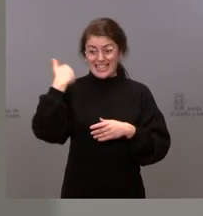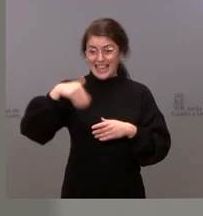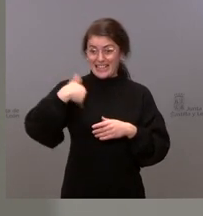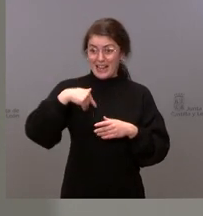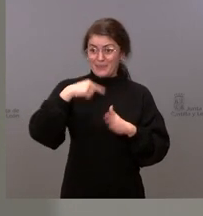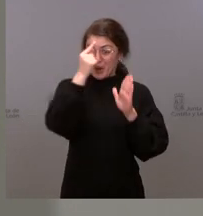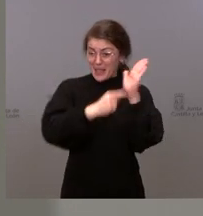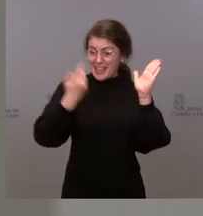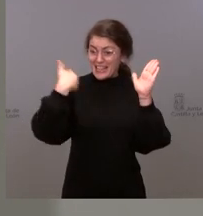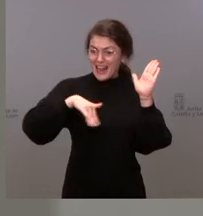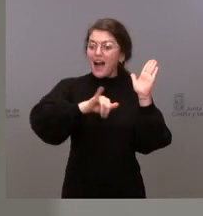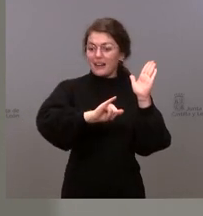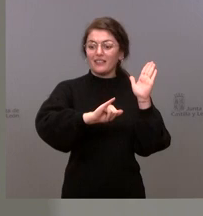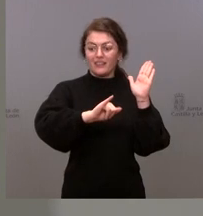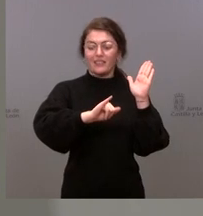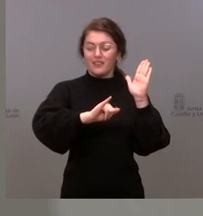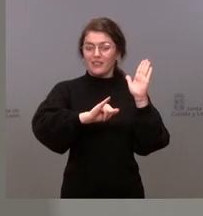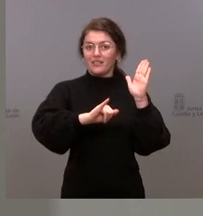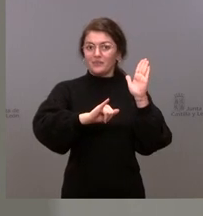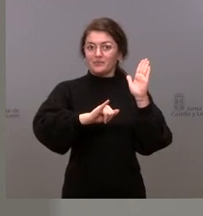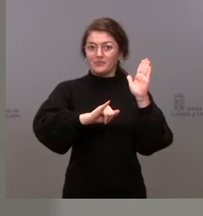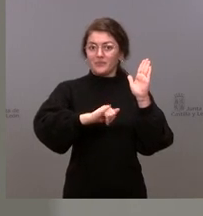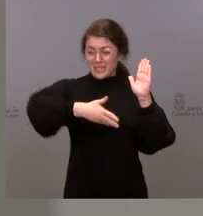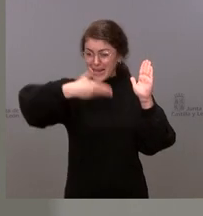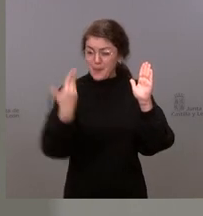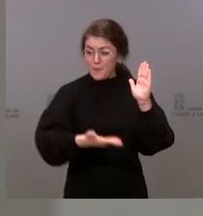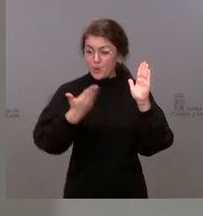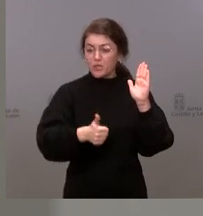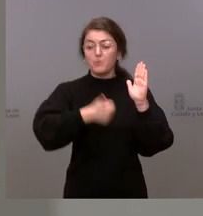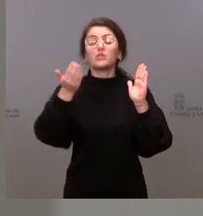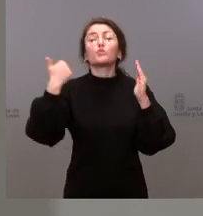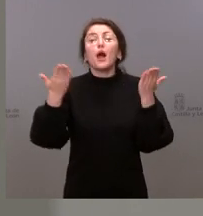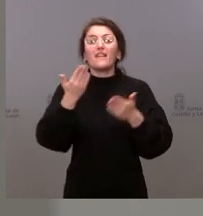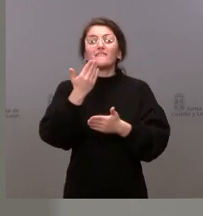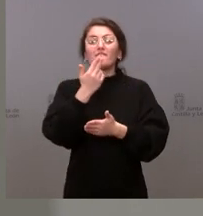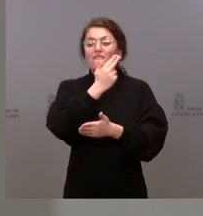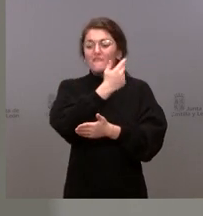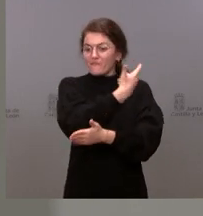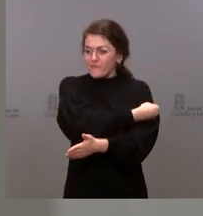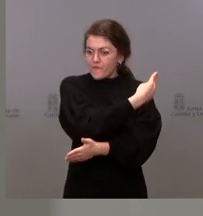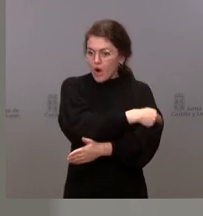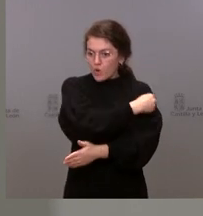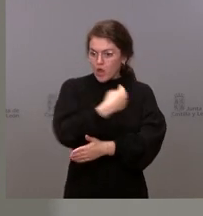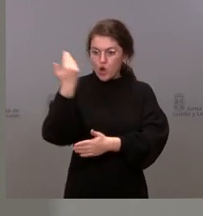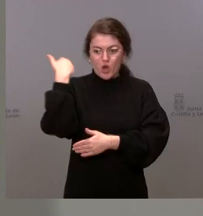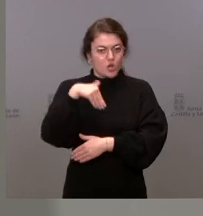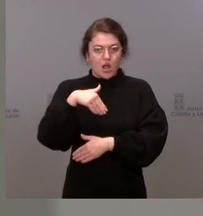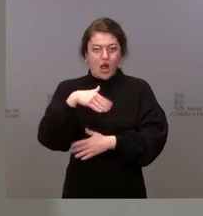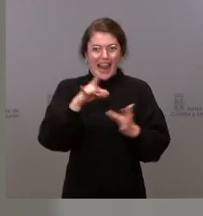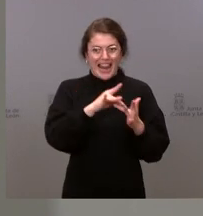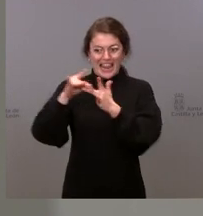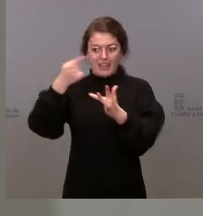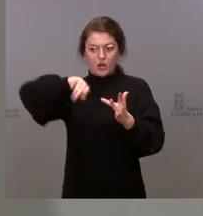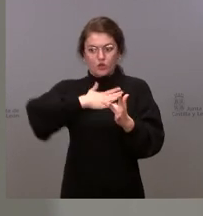De hecho, la más importante que es la vacunación. Seguimos liderando la vacunación también en las dosis extras